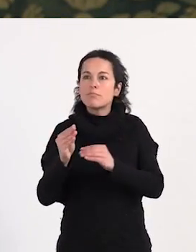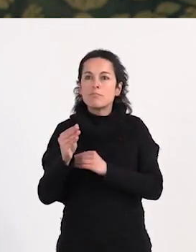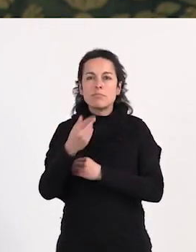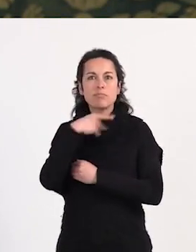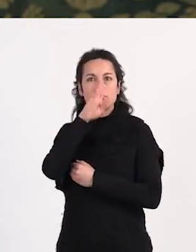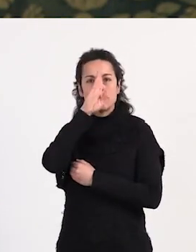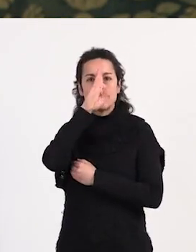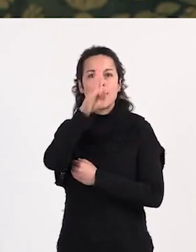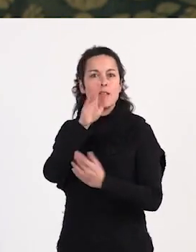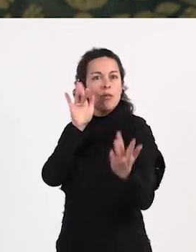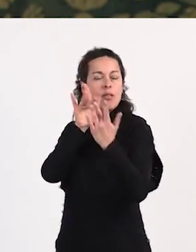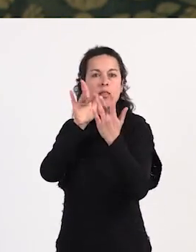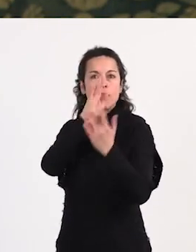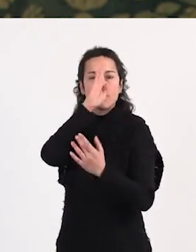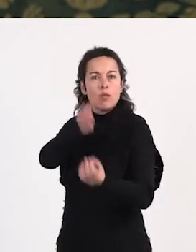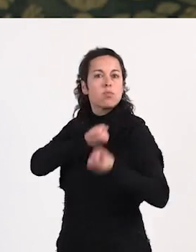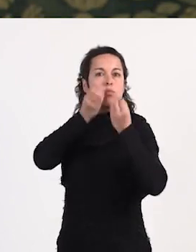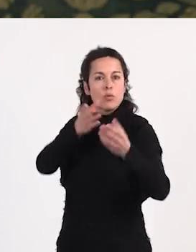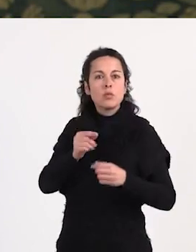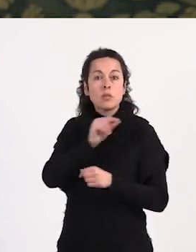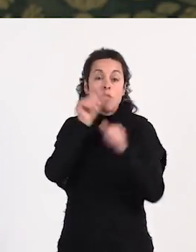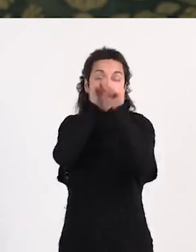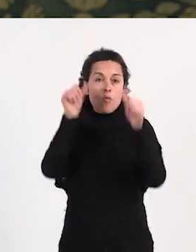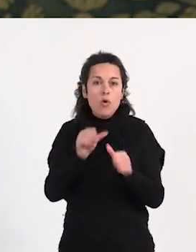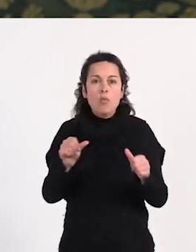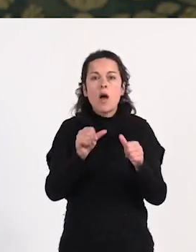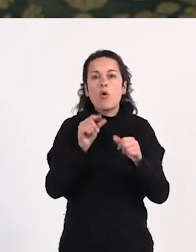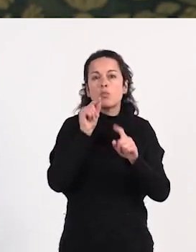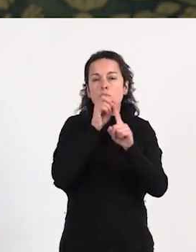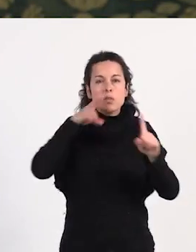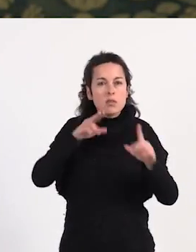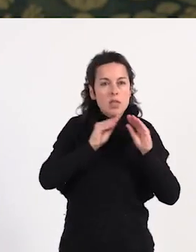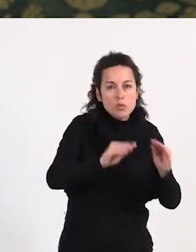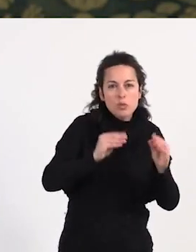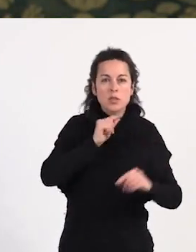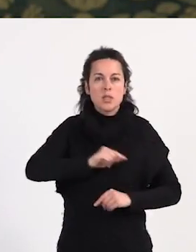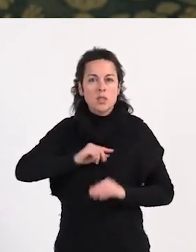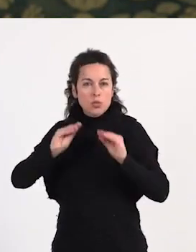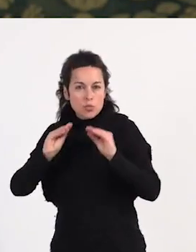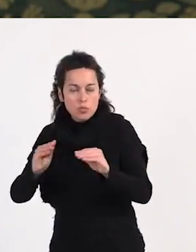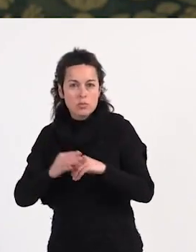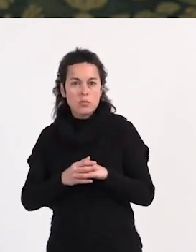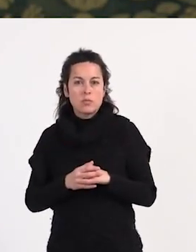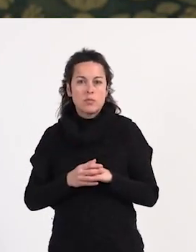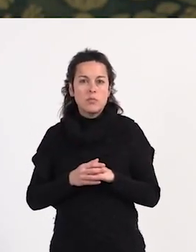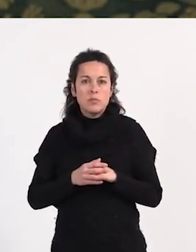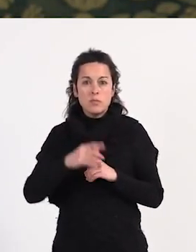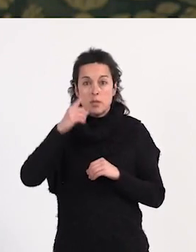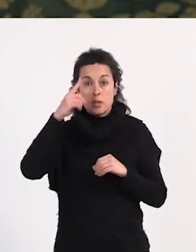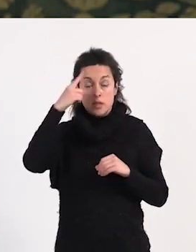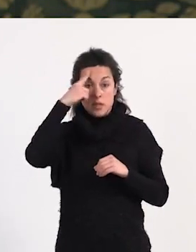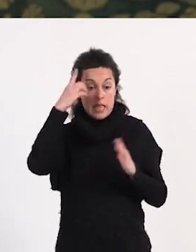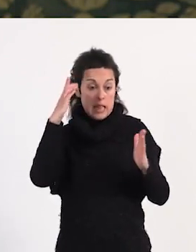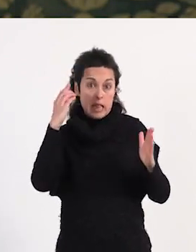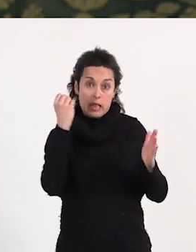desde su visión, su pensar y su sentir, superando el estigma